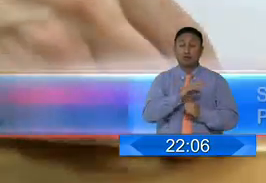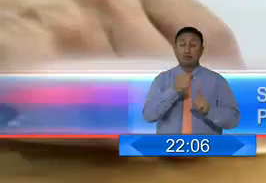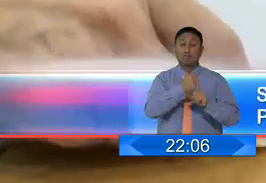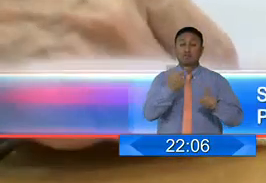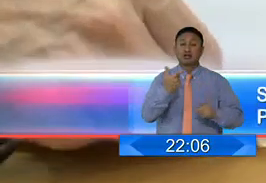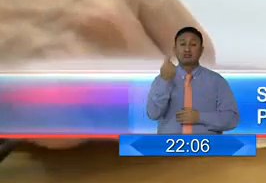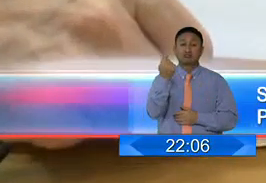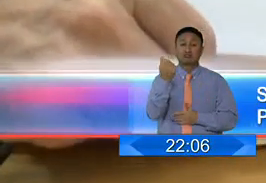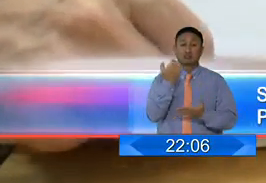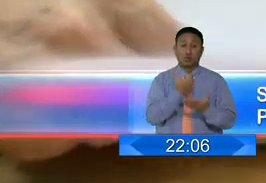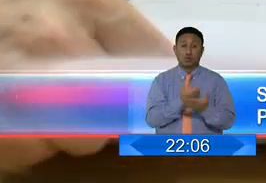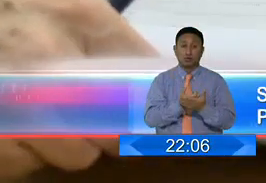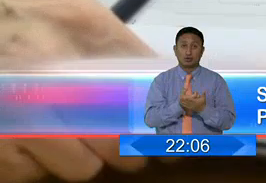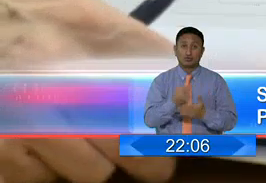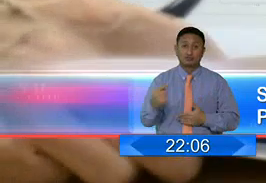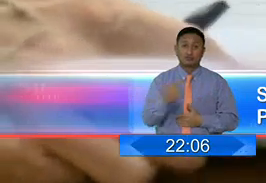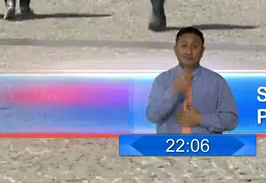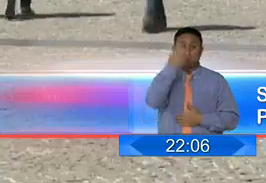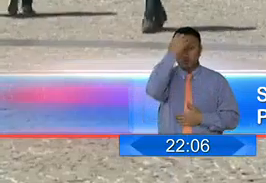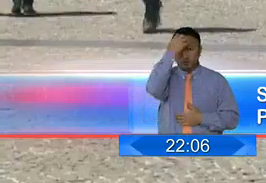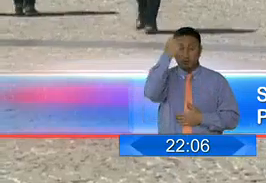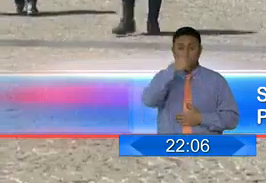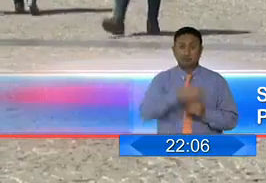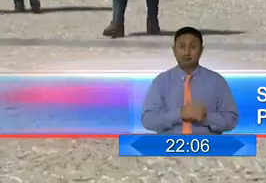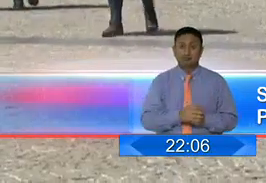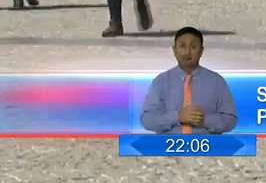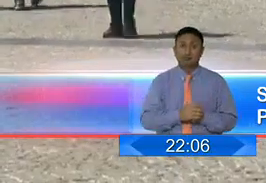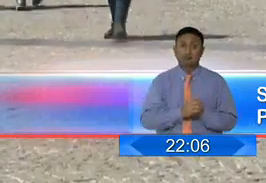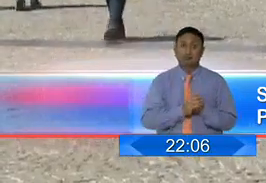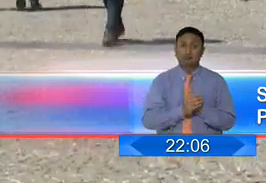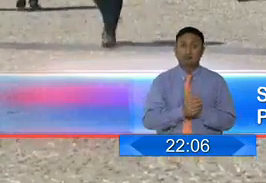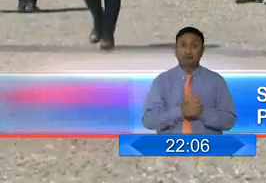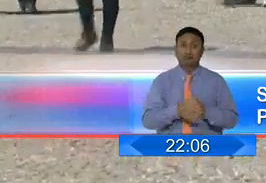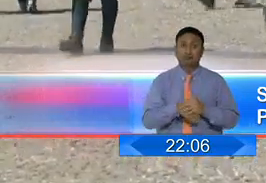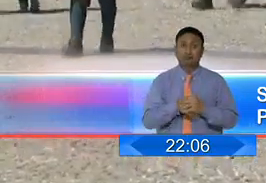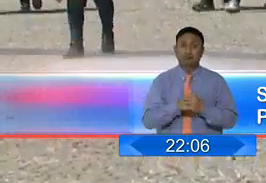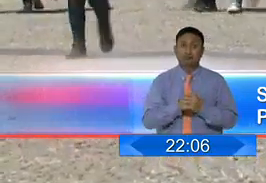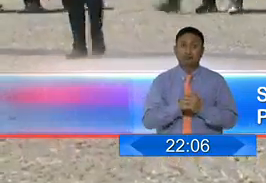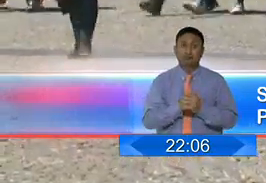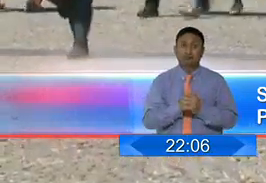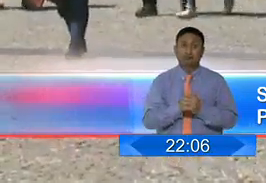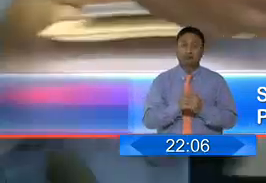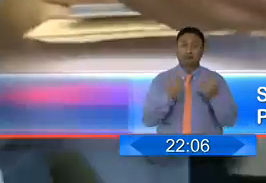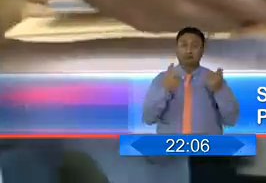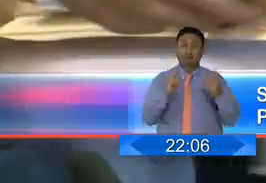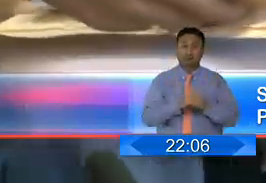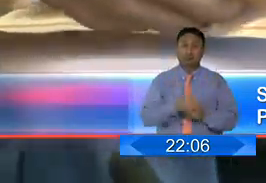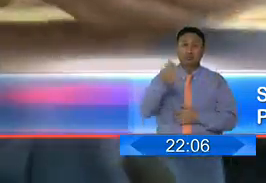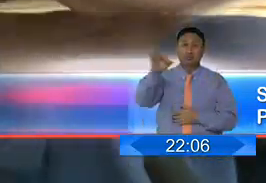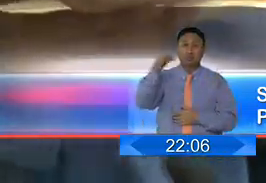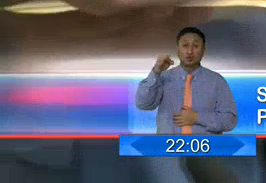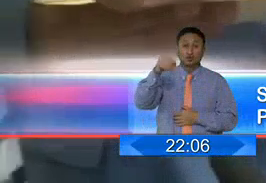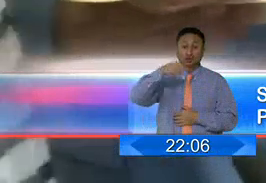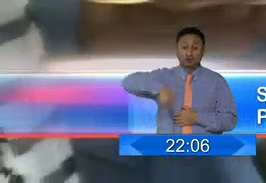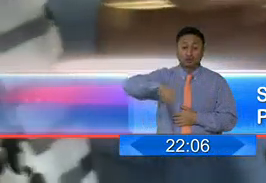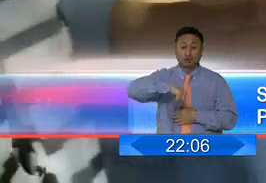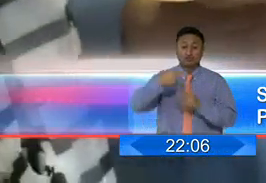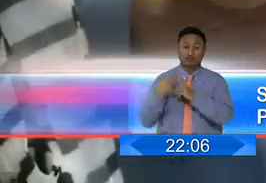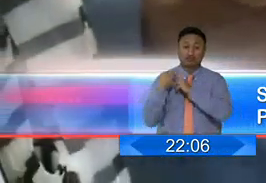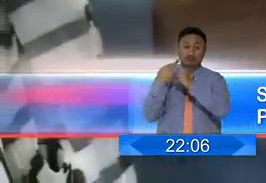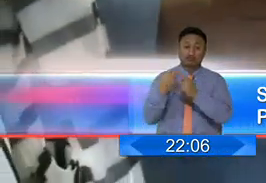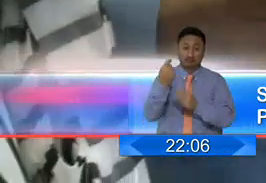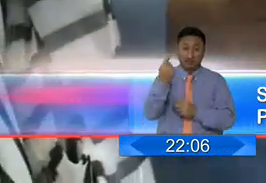presupuestario en el sector educativo en todos los niveles y modalidades. Y además entreguen documentos de las asignaciones